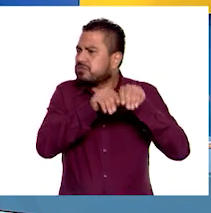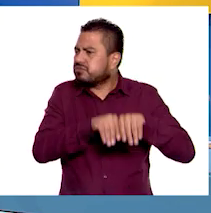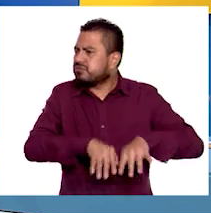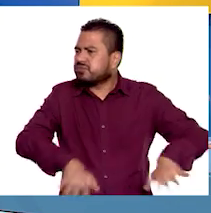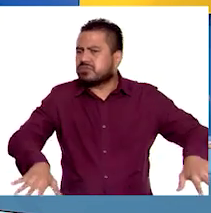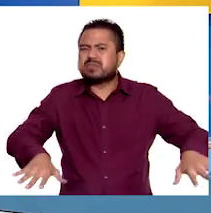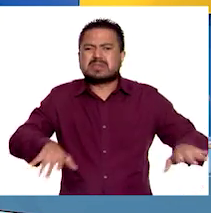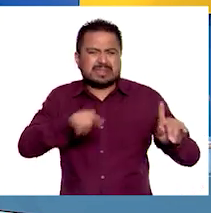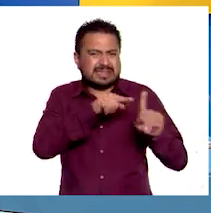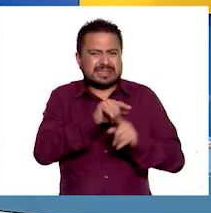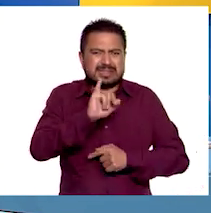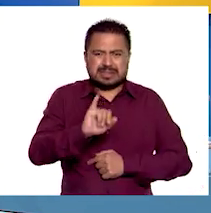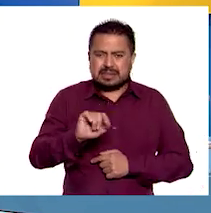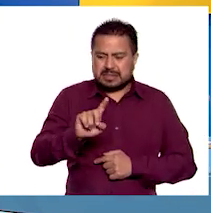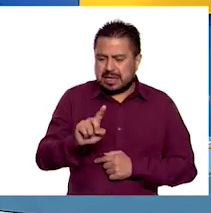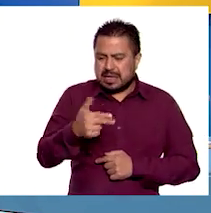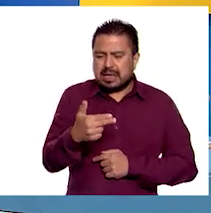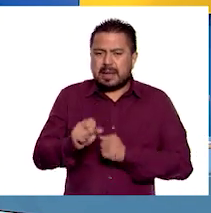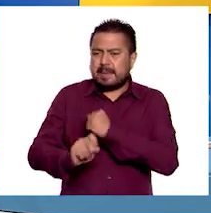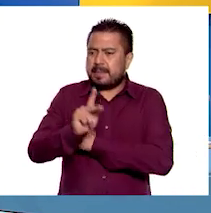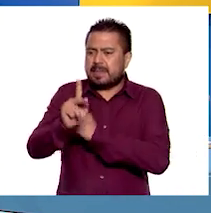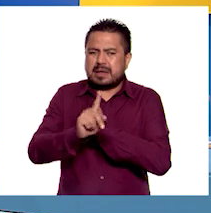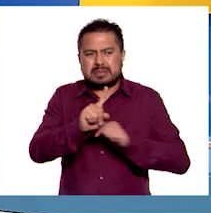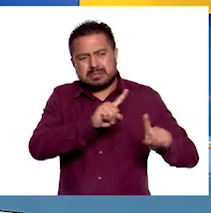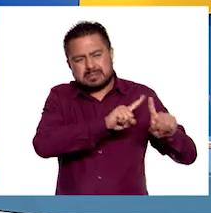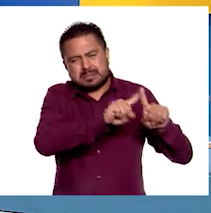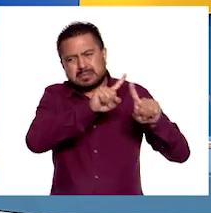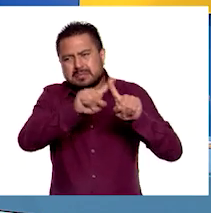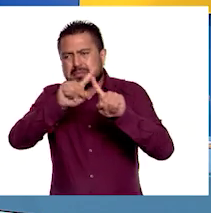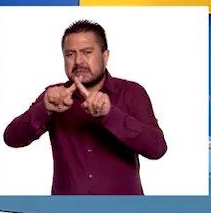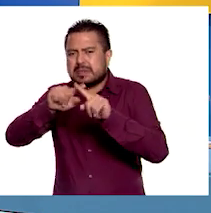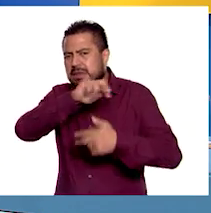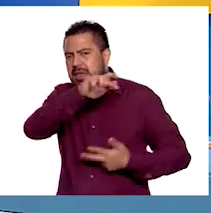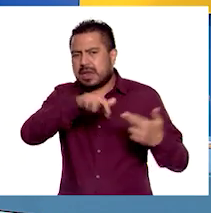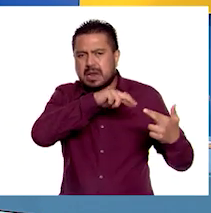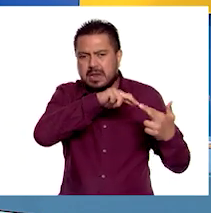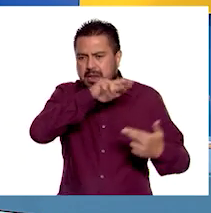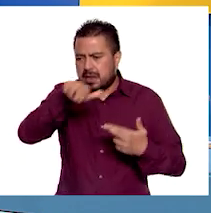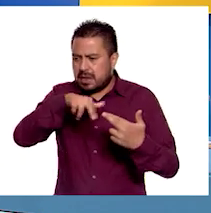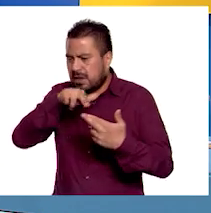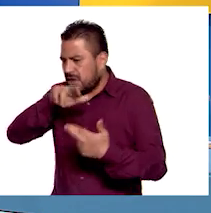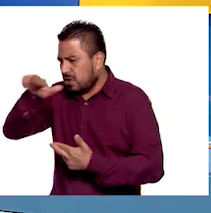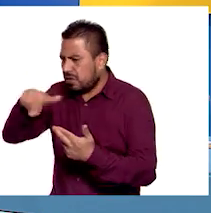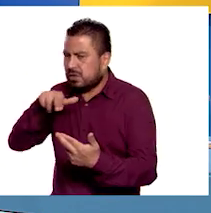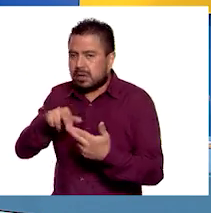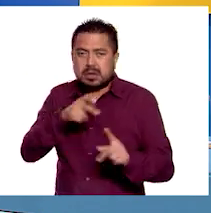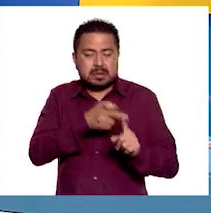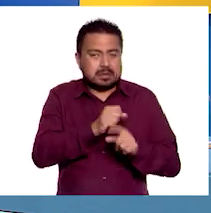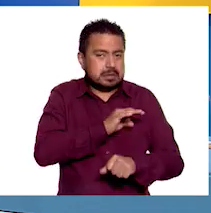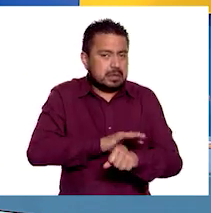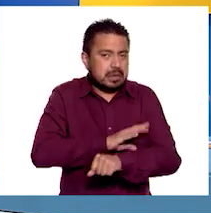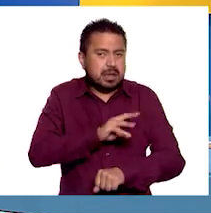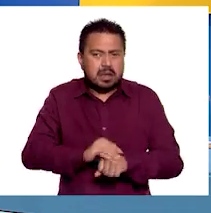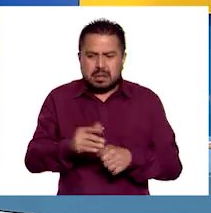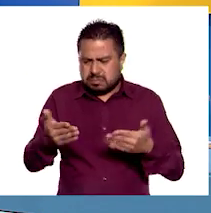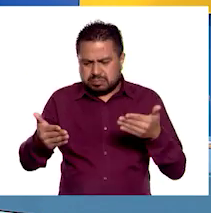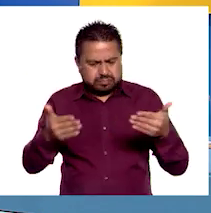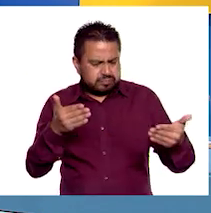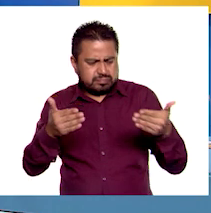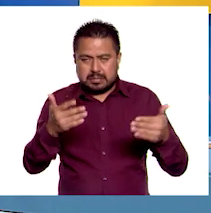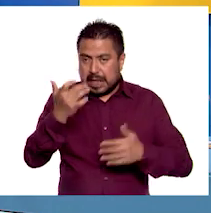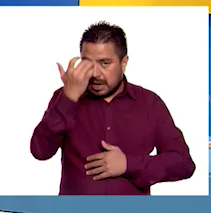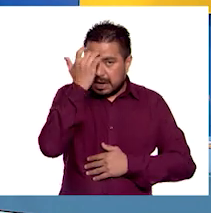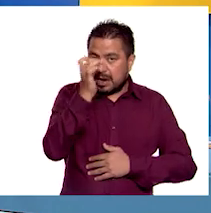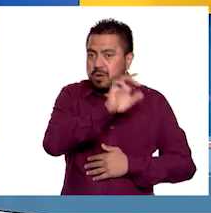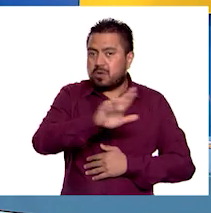este índice entre los países de los diferentes continentes? Esto nos permitirá hacer comparaciones y